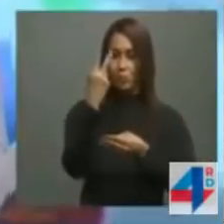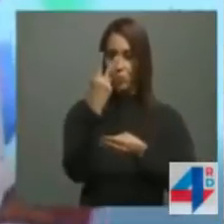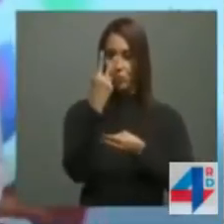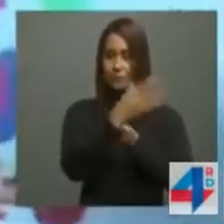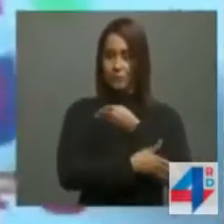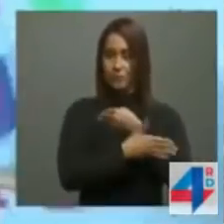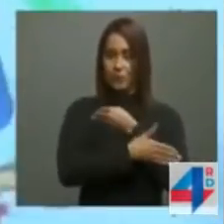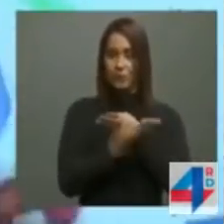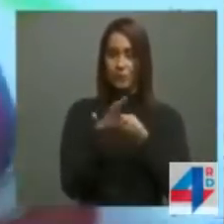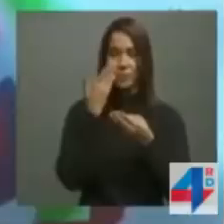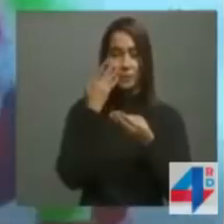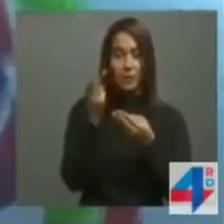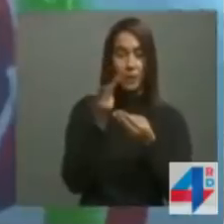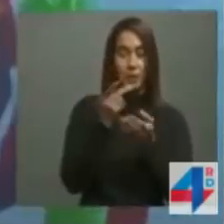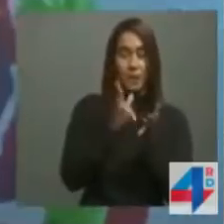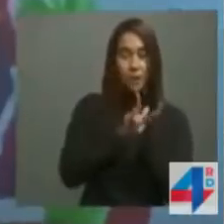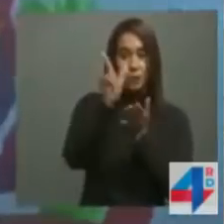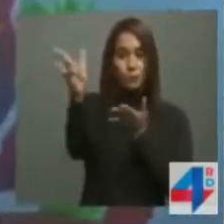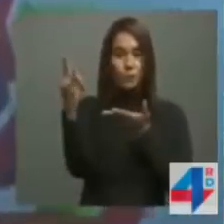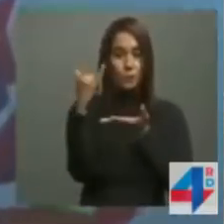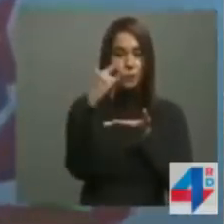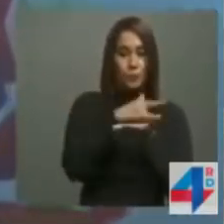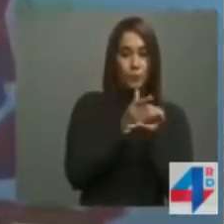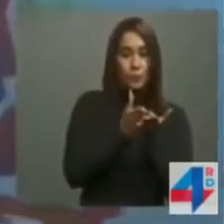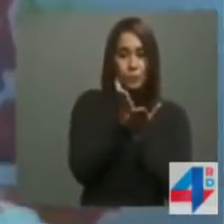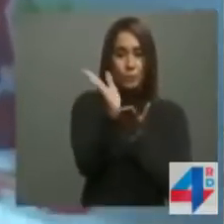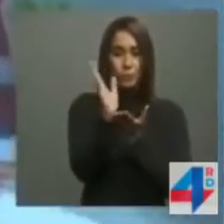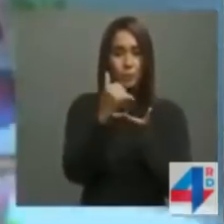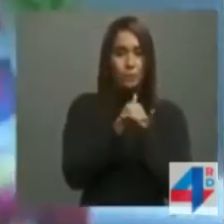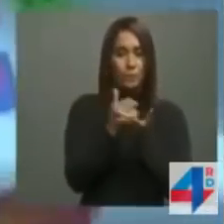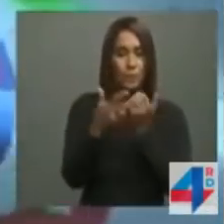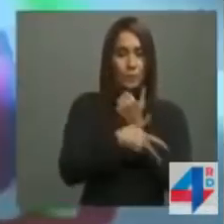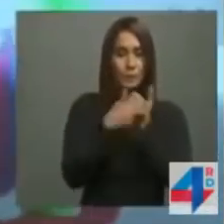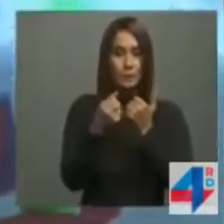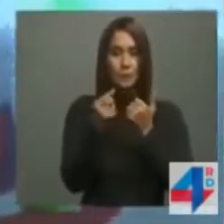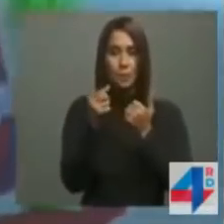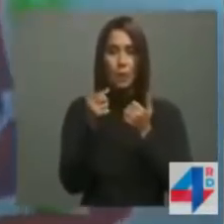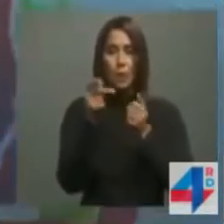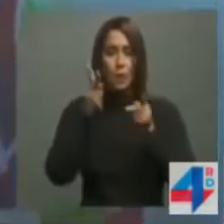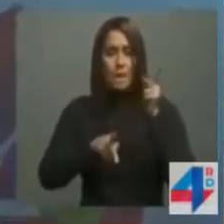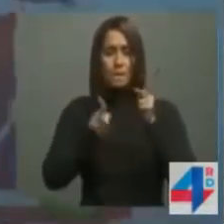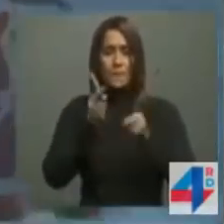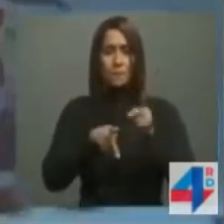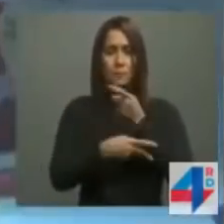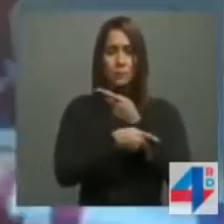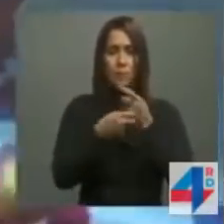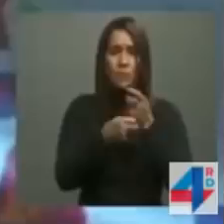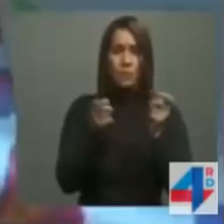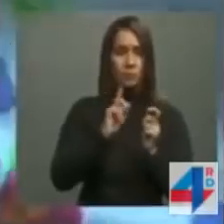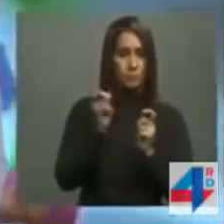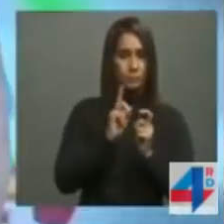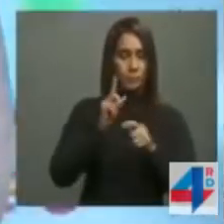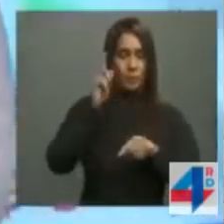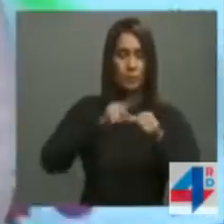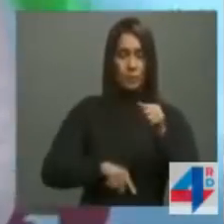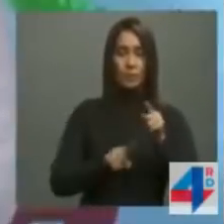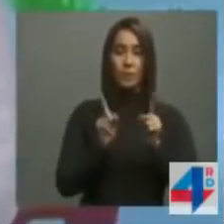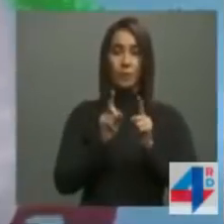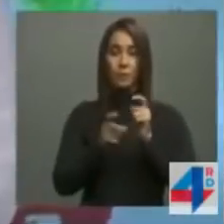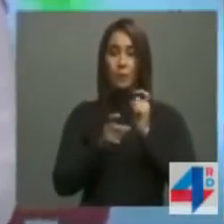regular los flujos migratorios para combatir así las mafias que trafican con personas, hacer frente al